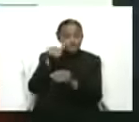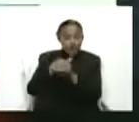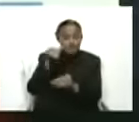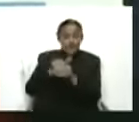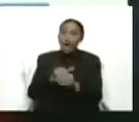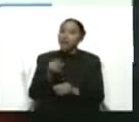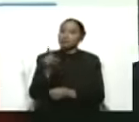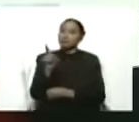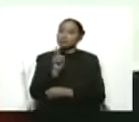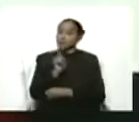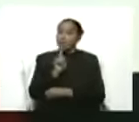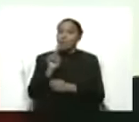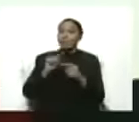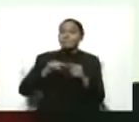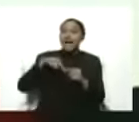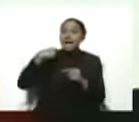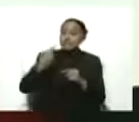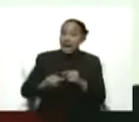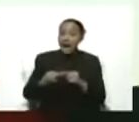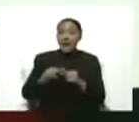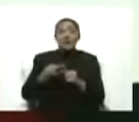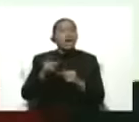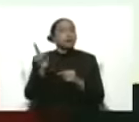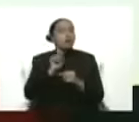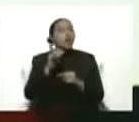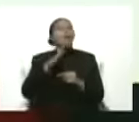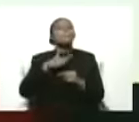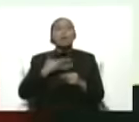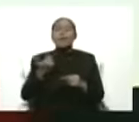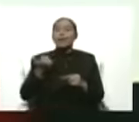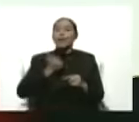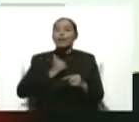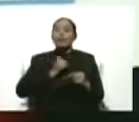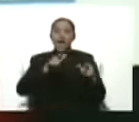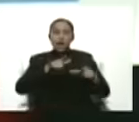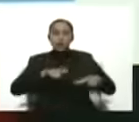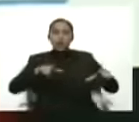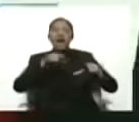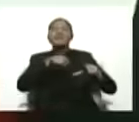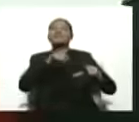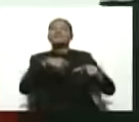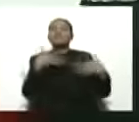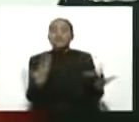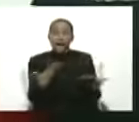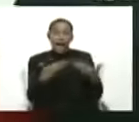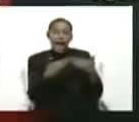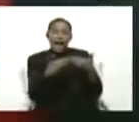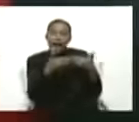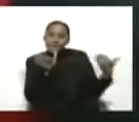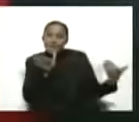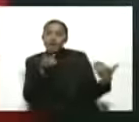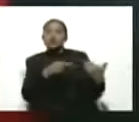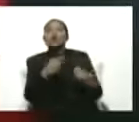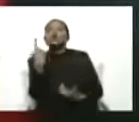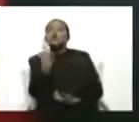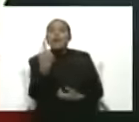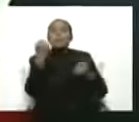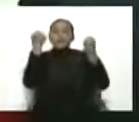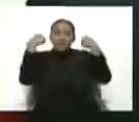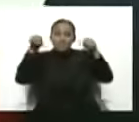cualquiera que haya autorizado el Consejo Nacional Electoral para la participación del